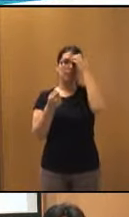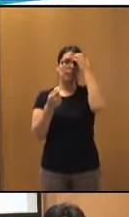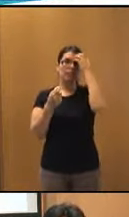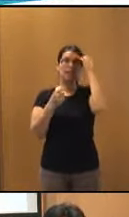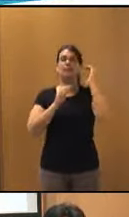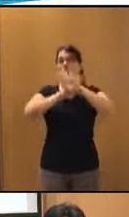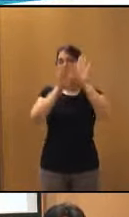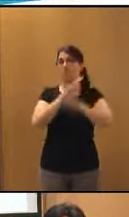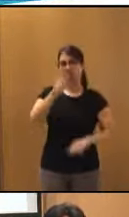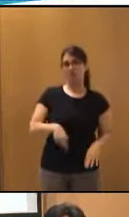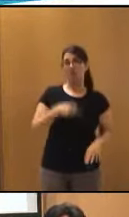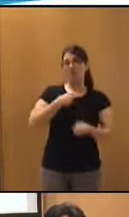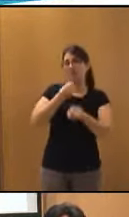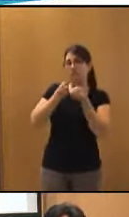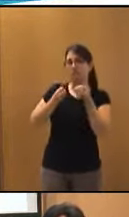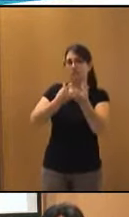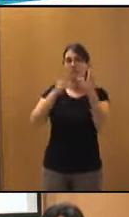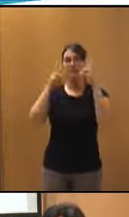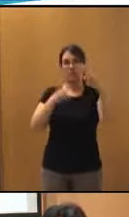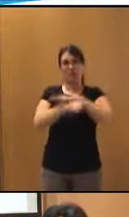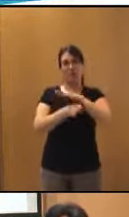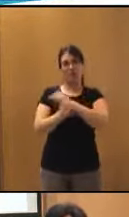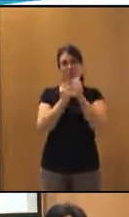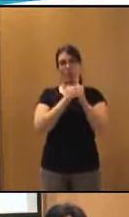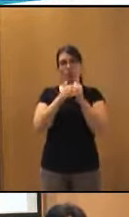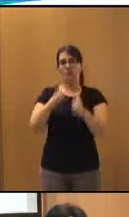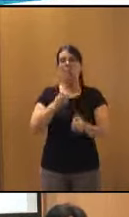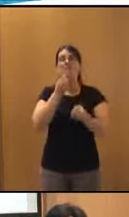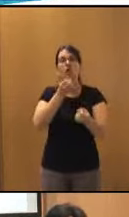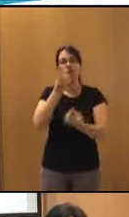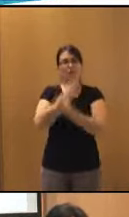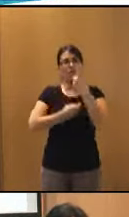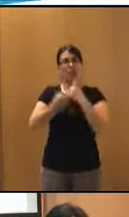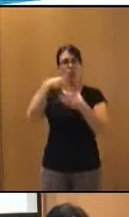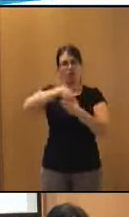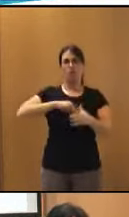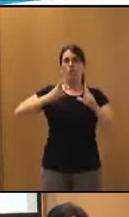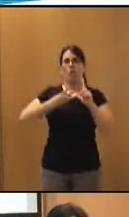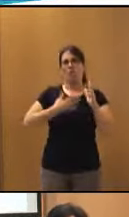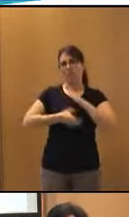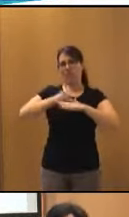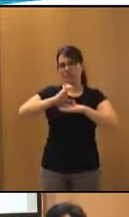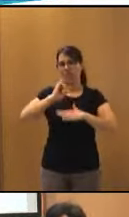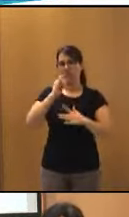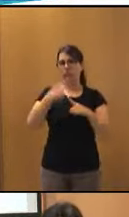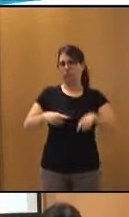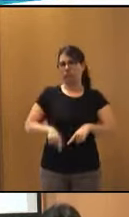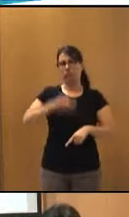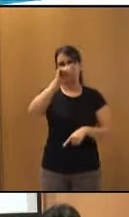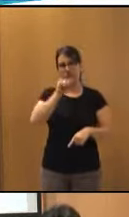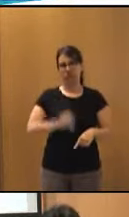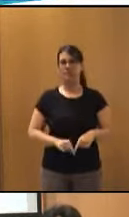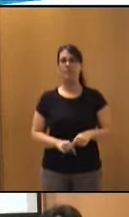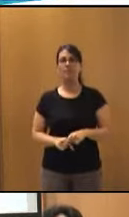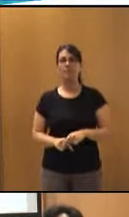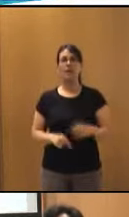encontrar información sobre accesibilidad en videojuegos en nuestra página web, en la página de CEAPAS. Hemos realizado